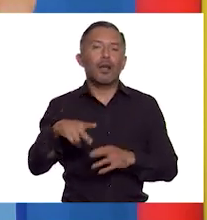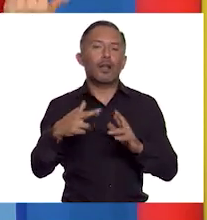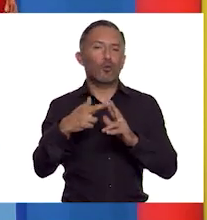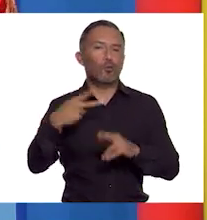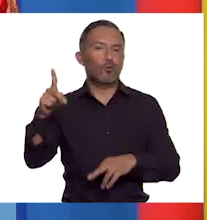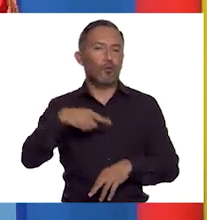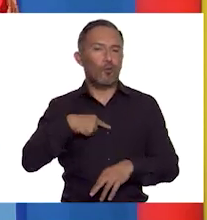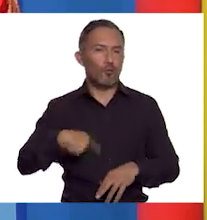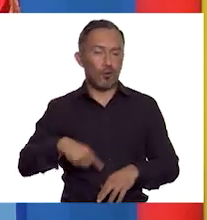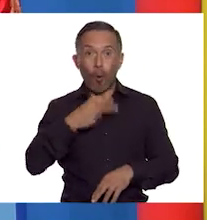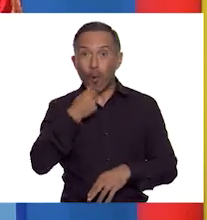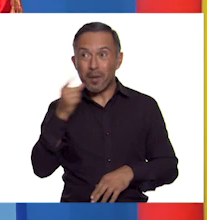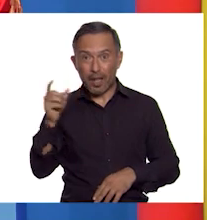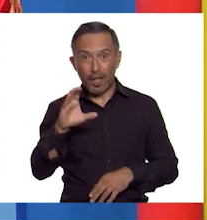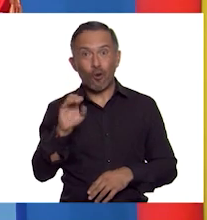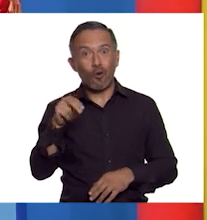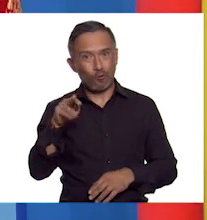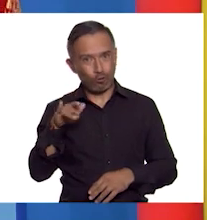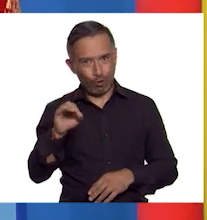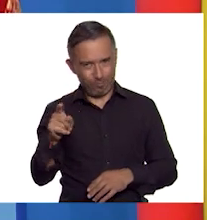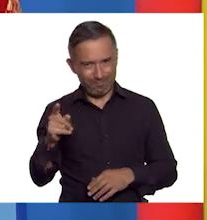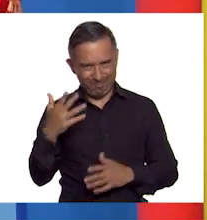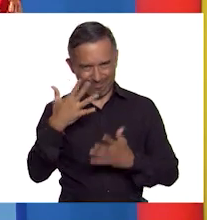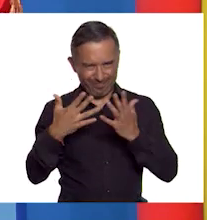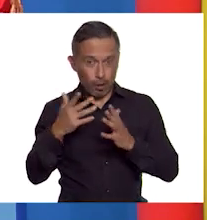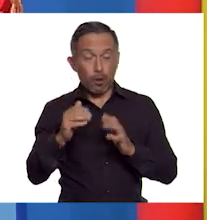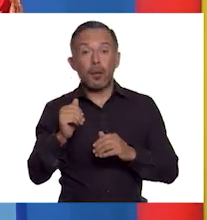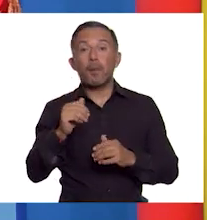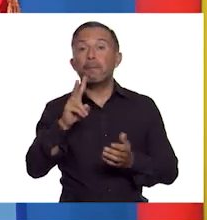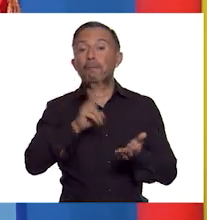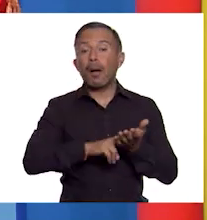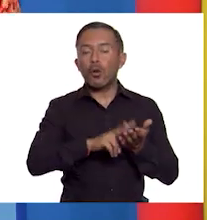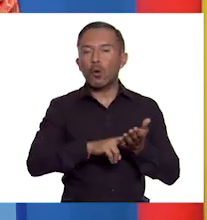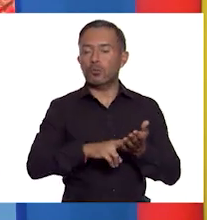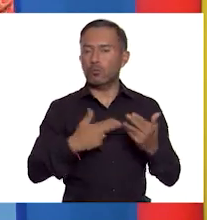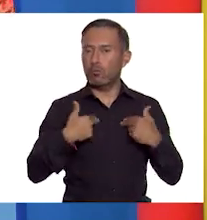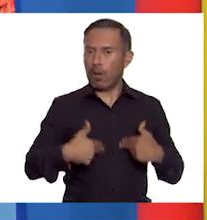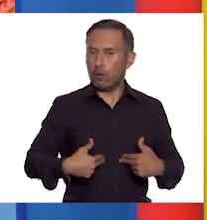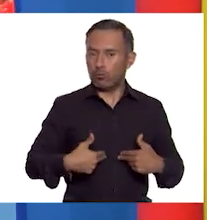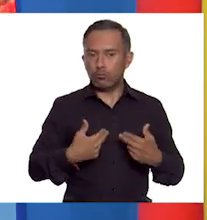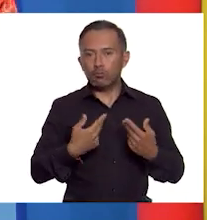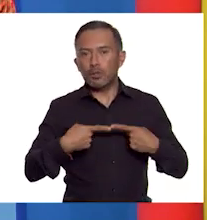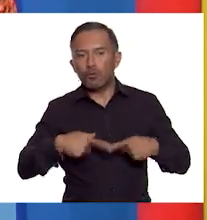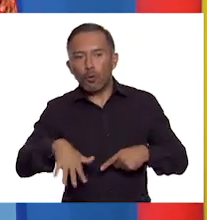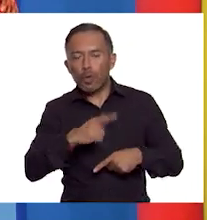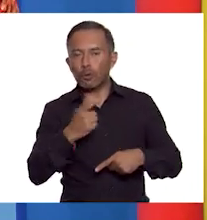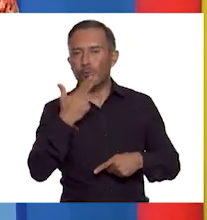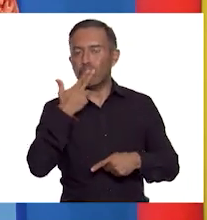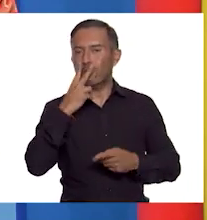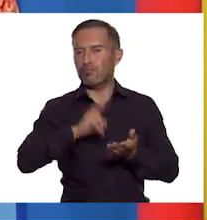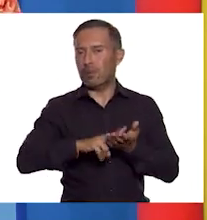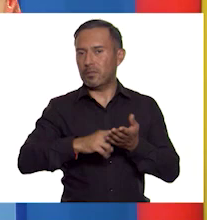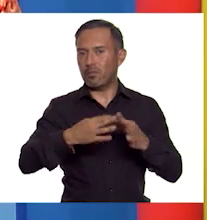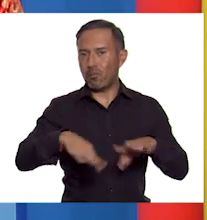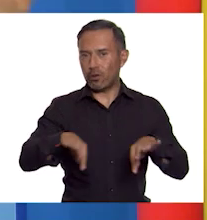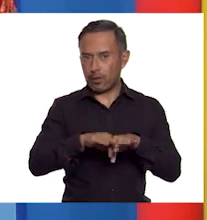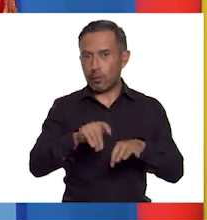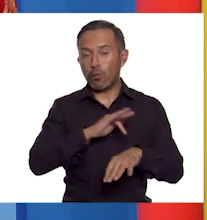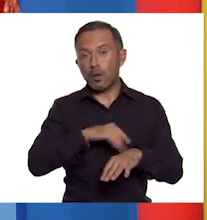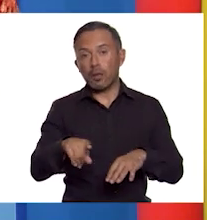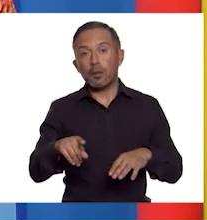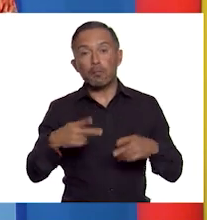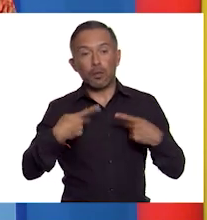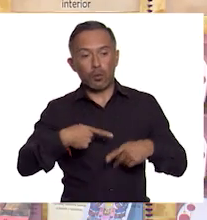los valores humanos y sociales eran muy importantes y se debe restar importancia al desarrollo